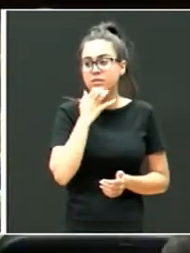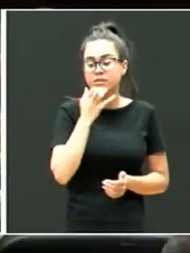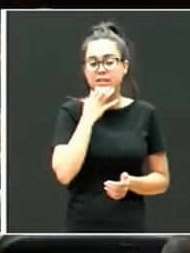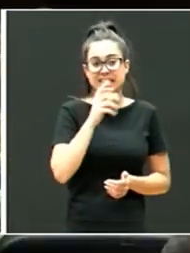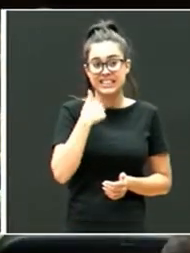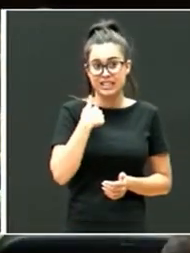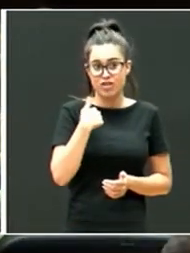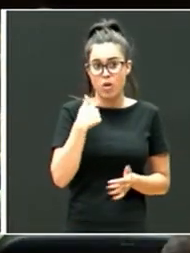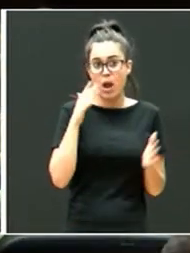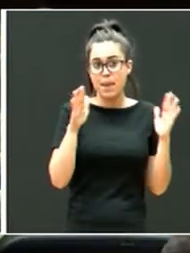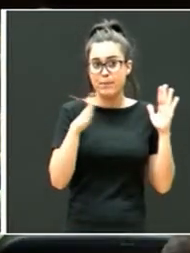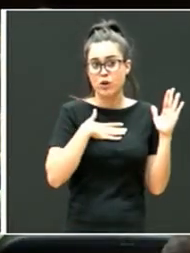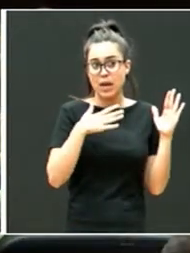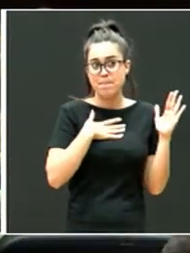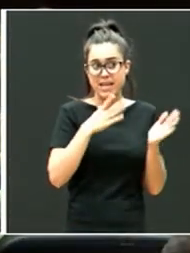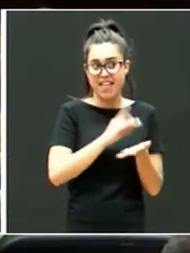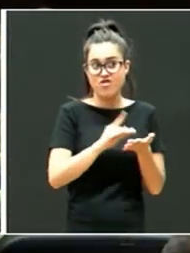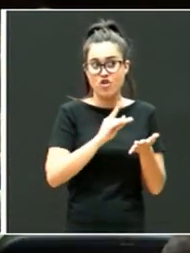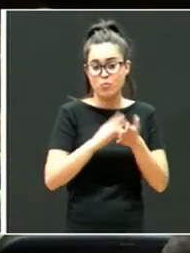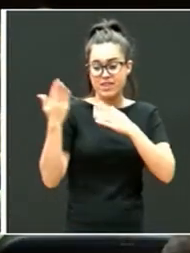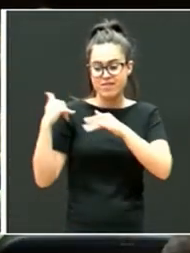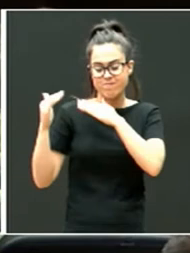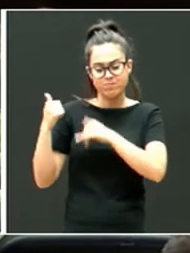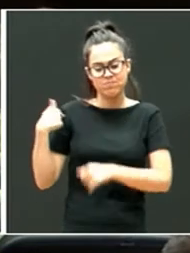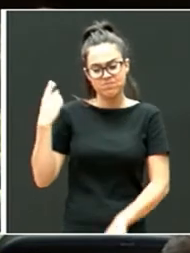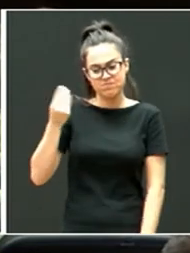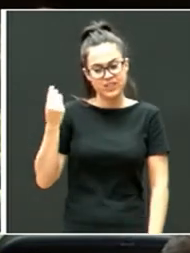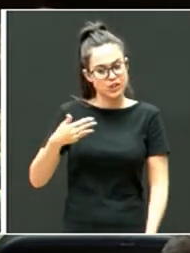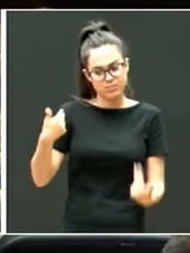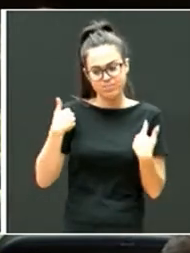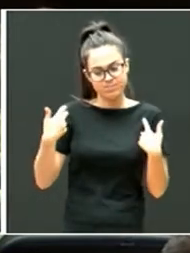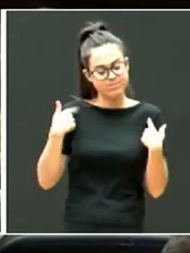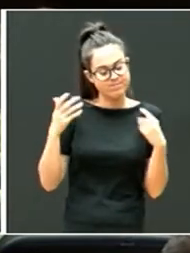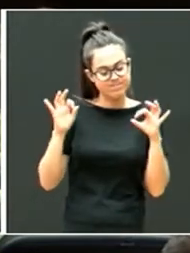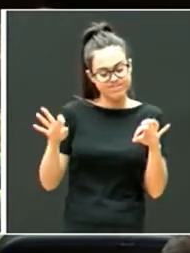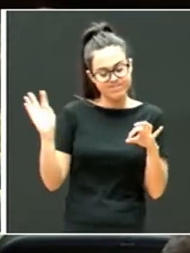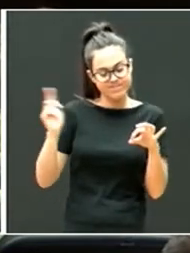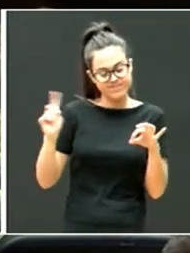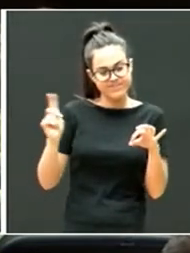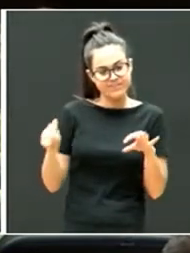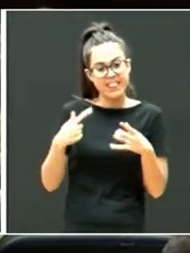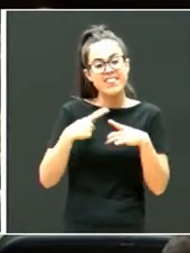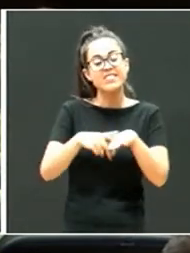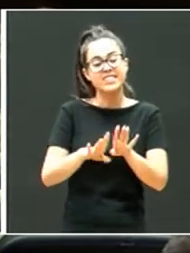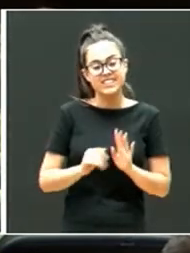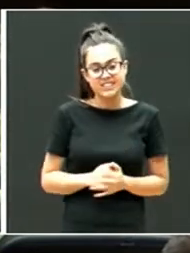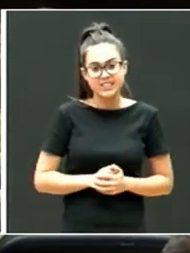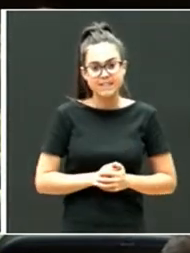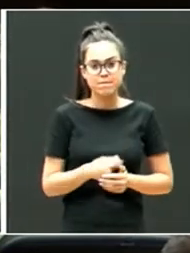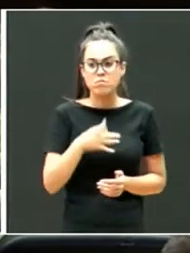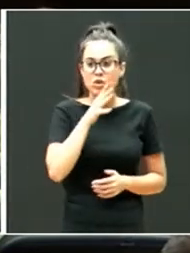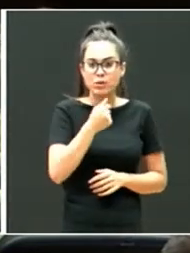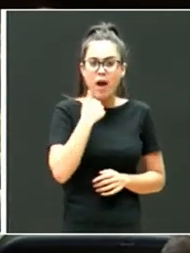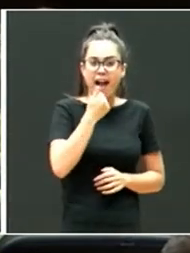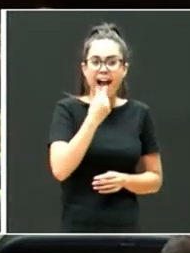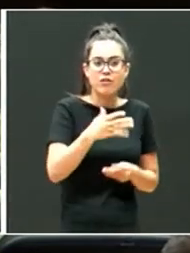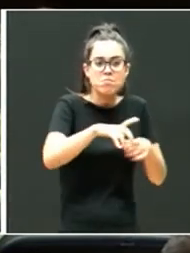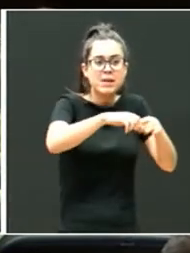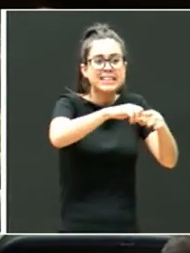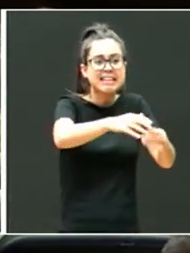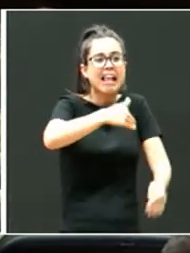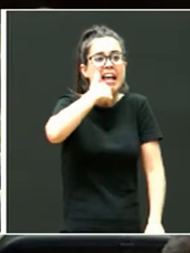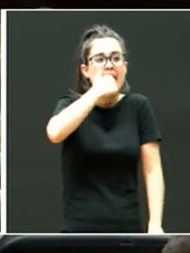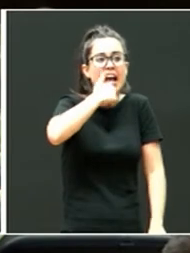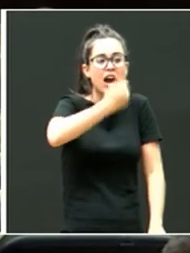mi época, pues no hubiese pasado todo lo que pasé, que fue un auténtico calvario. Más que nada, pues porque podías llevar algo o que por lo menos